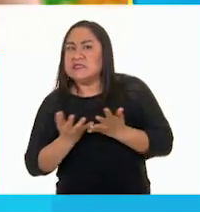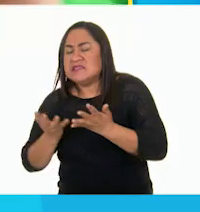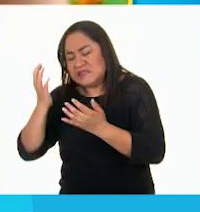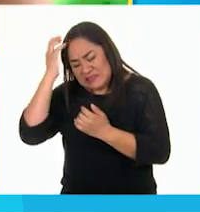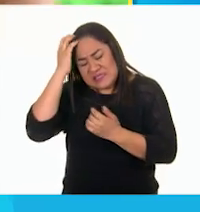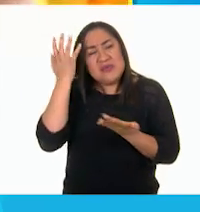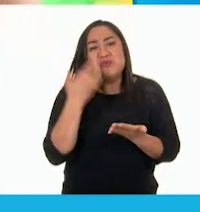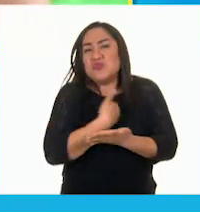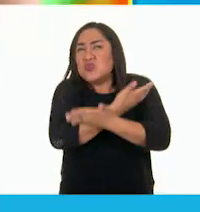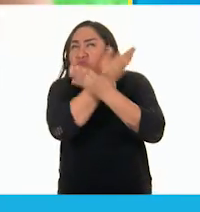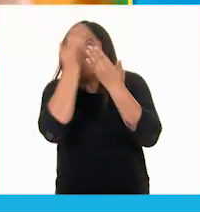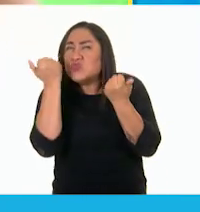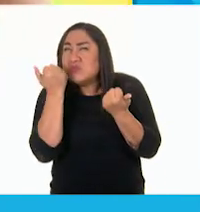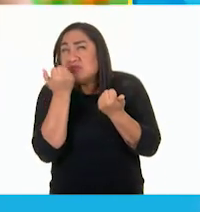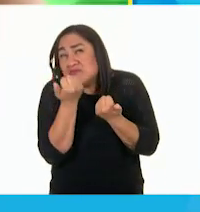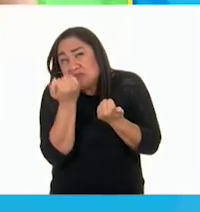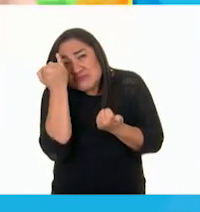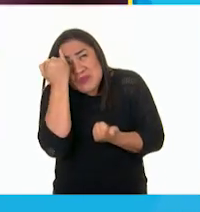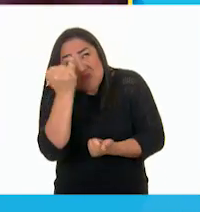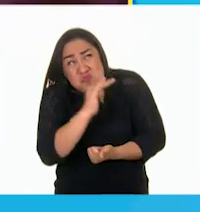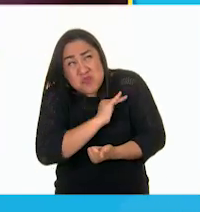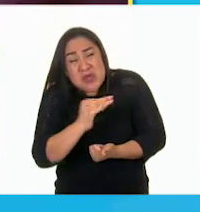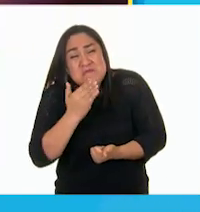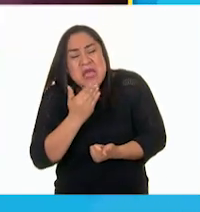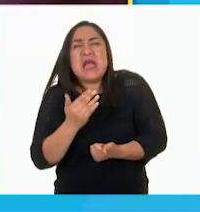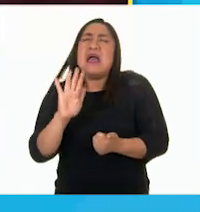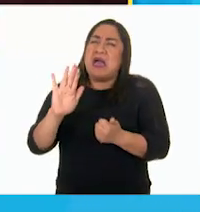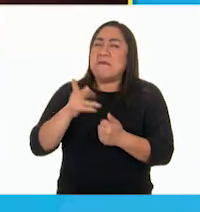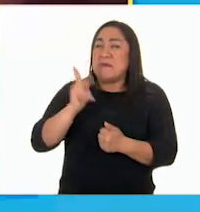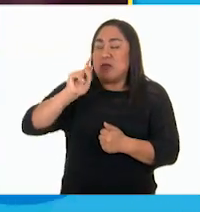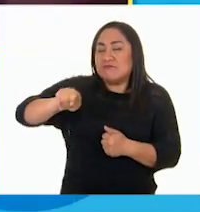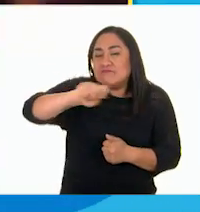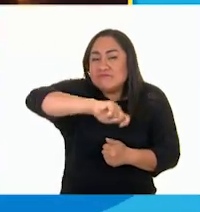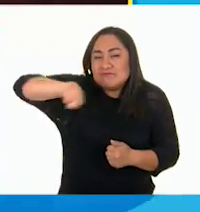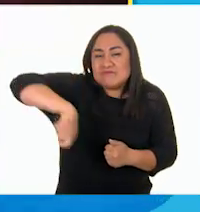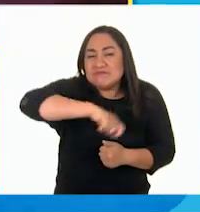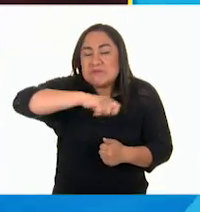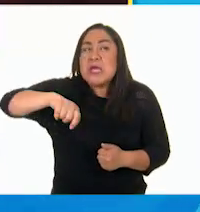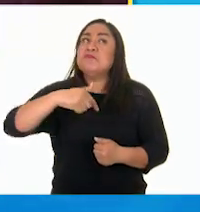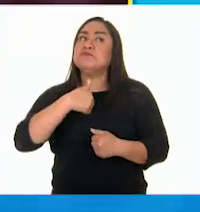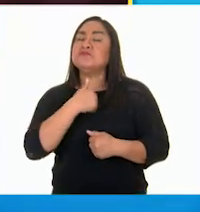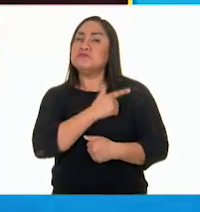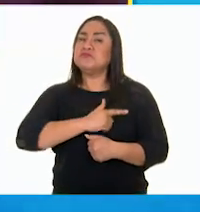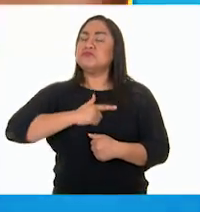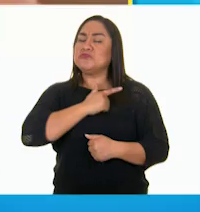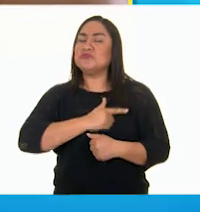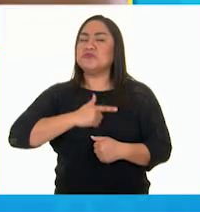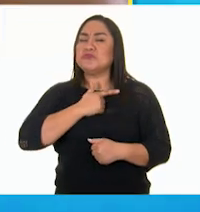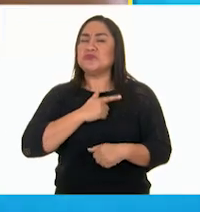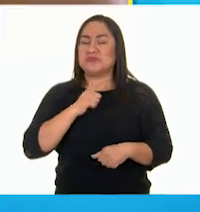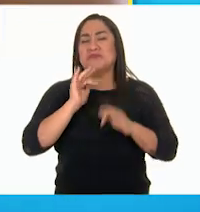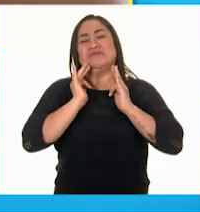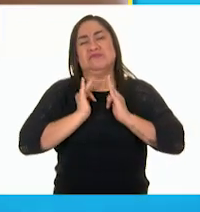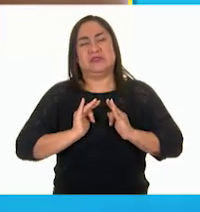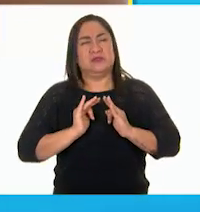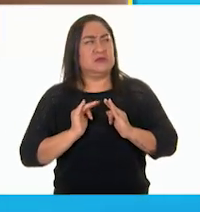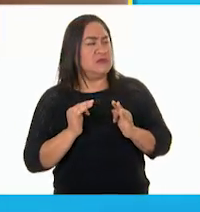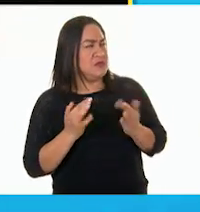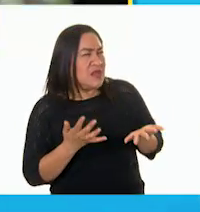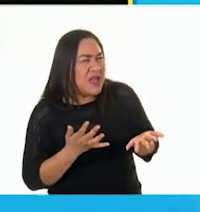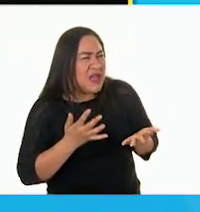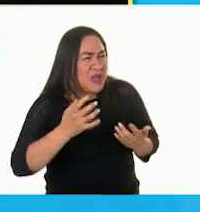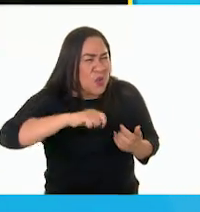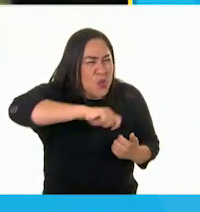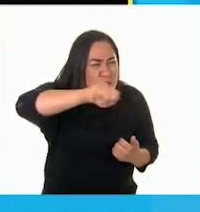yo no sé si esto sea una buena idea, pero la cumbia siempre me pone de buenas. ¿Cumbia?